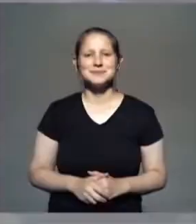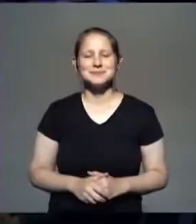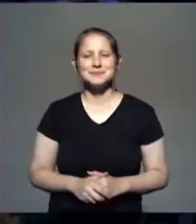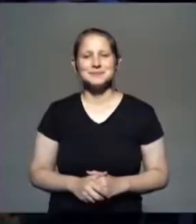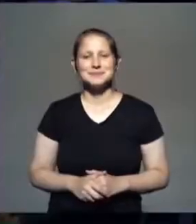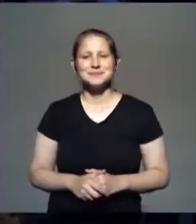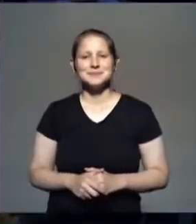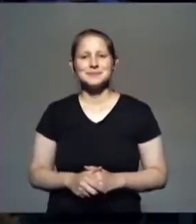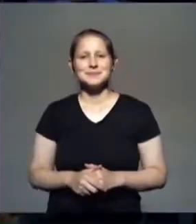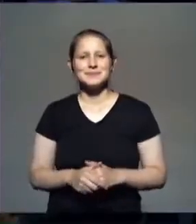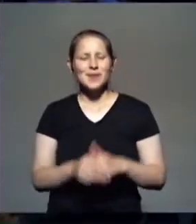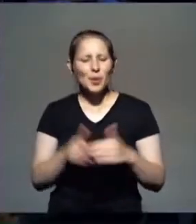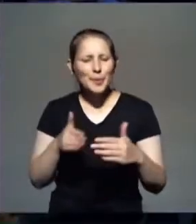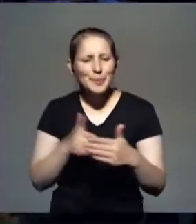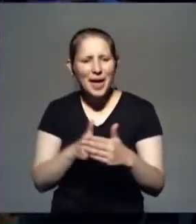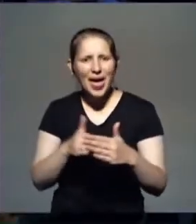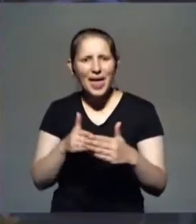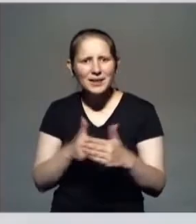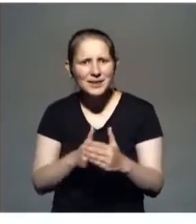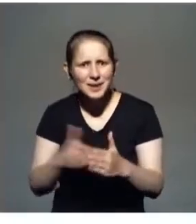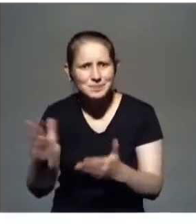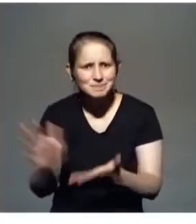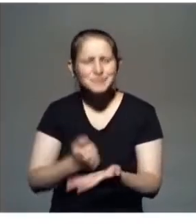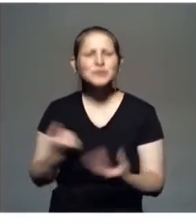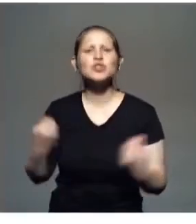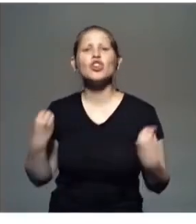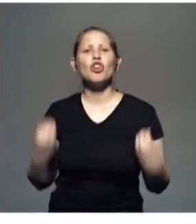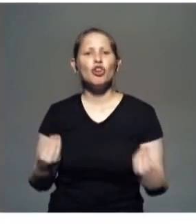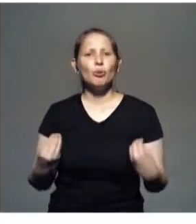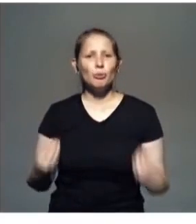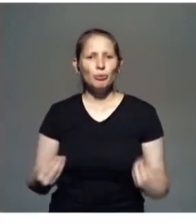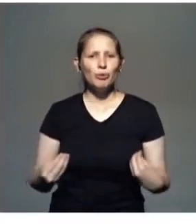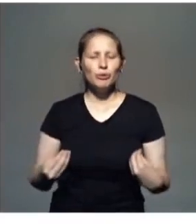barreras cuando compartimos el amor de Jesús.